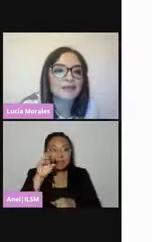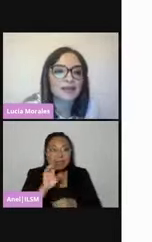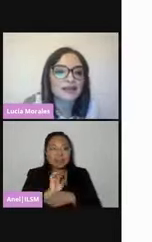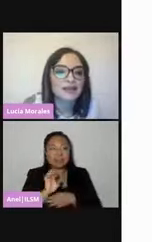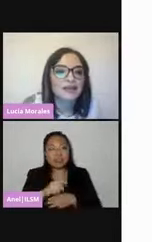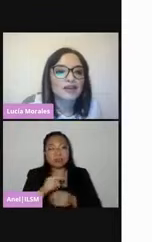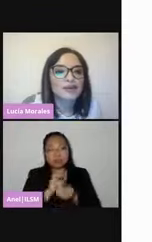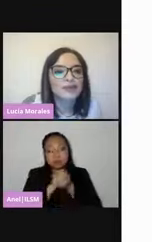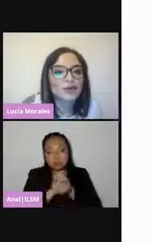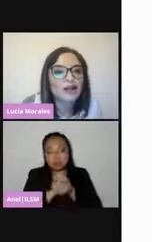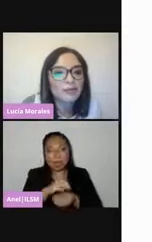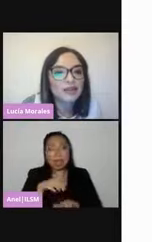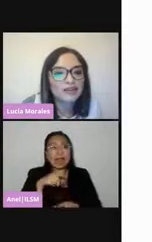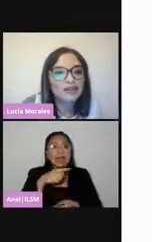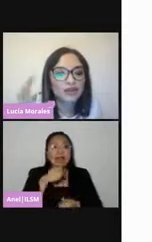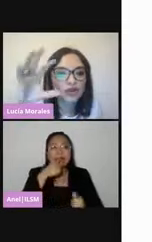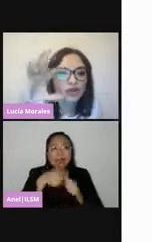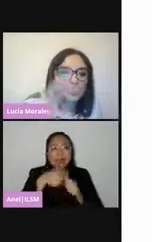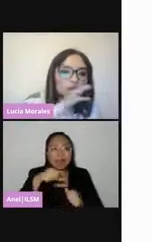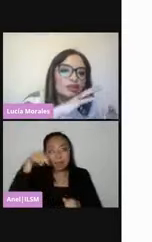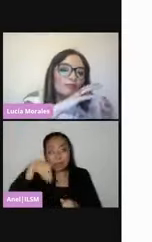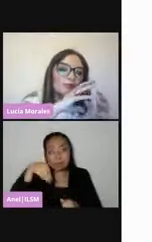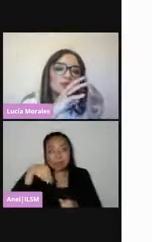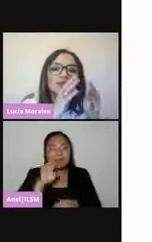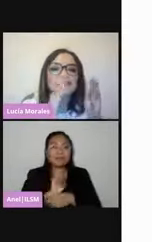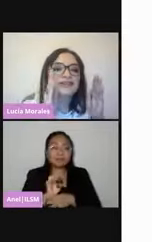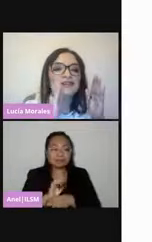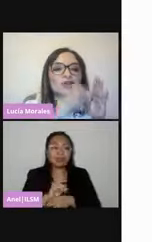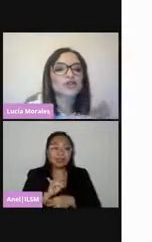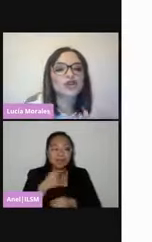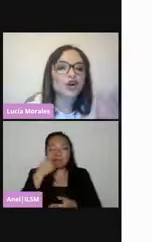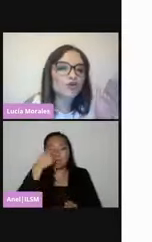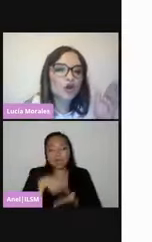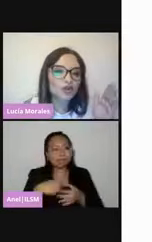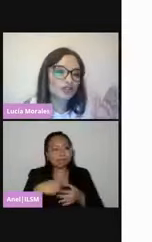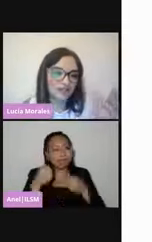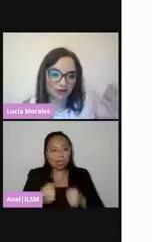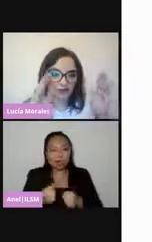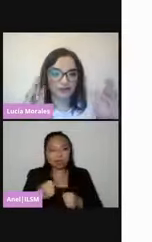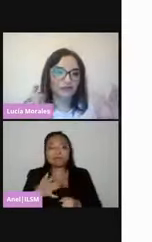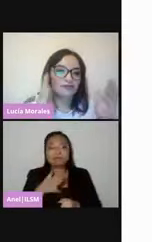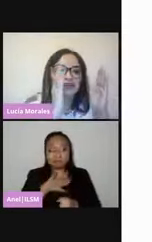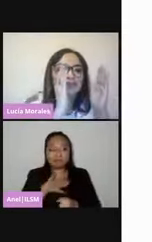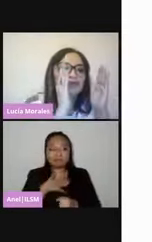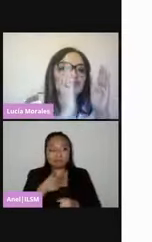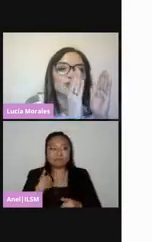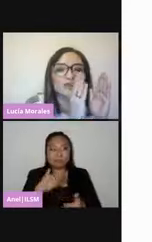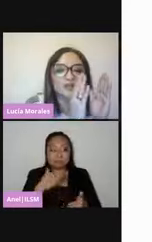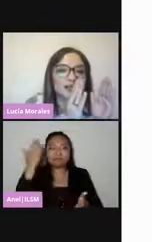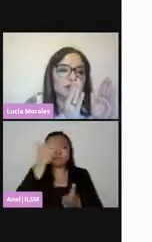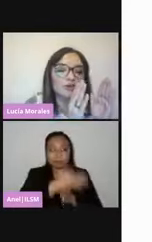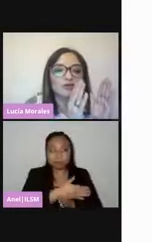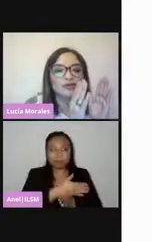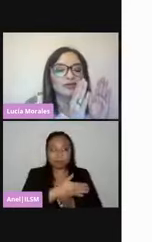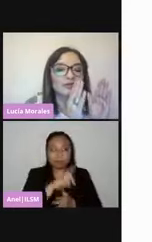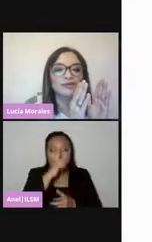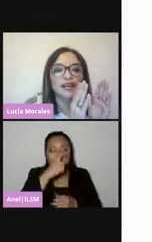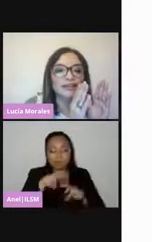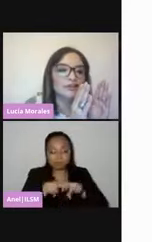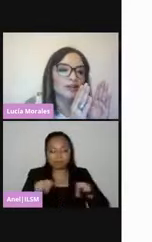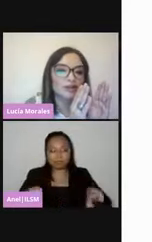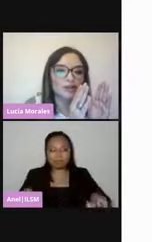letra M, pues seguramente yo voy... Les digo que son como costalitos. Tenemos nuestro costalito de